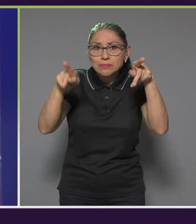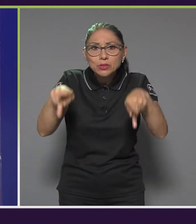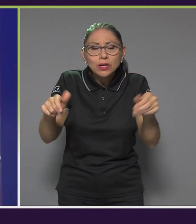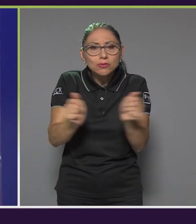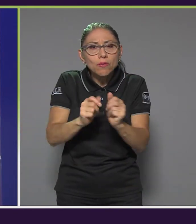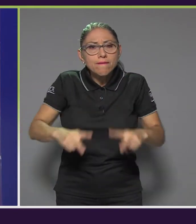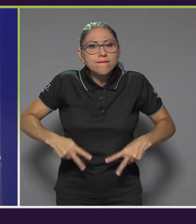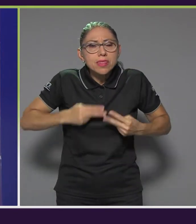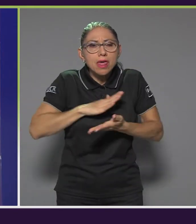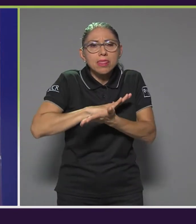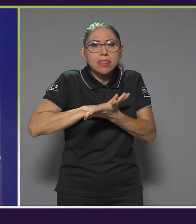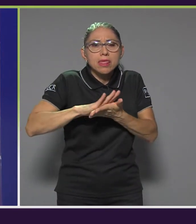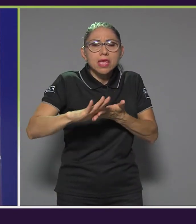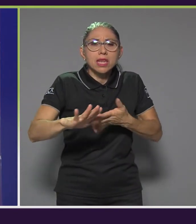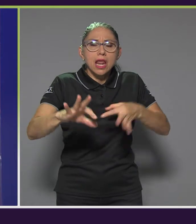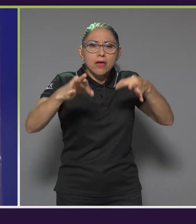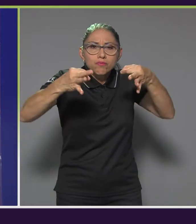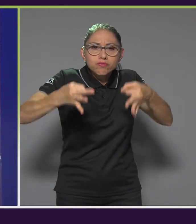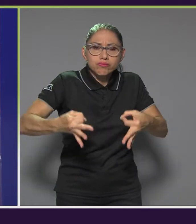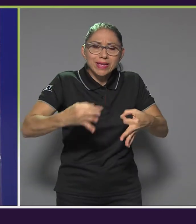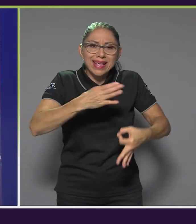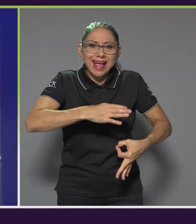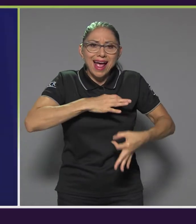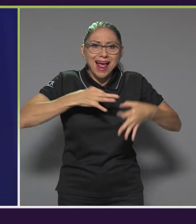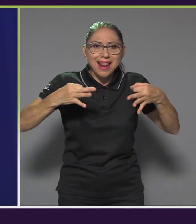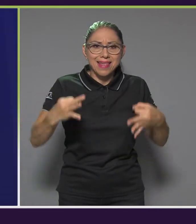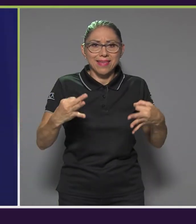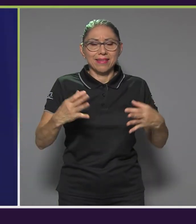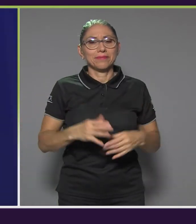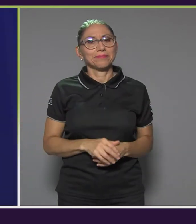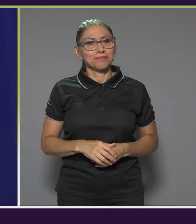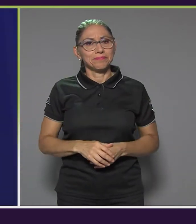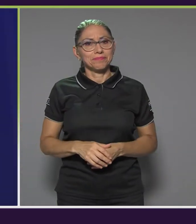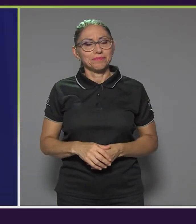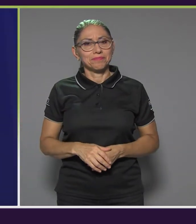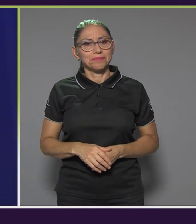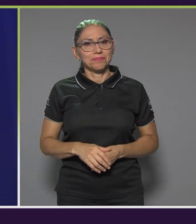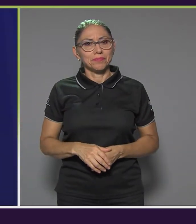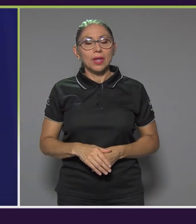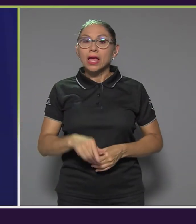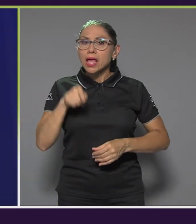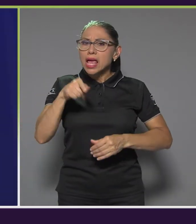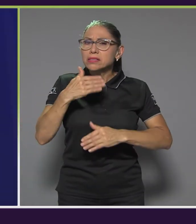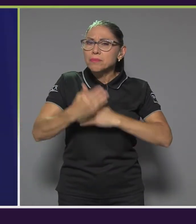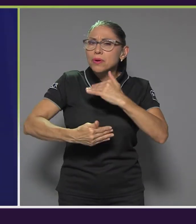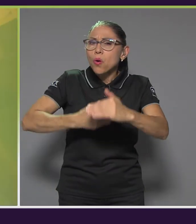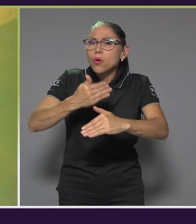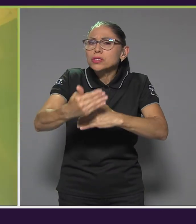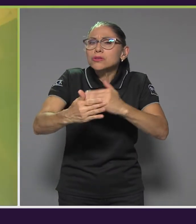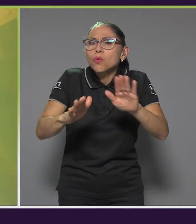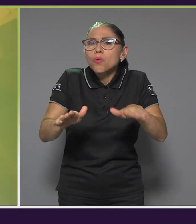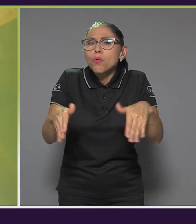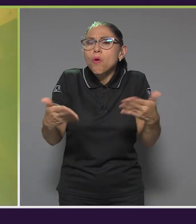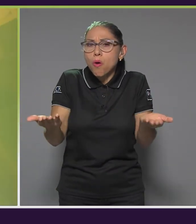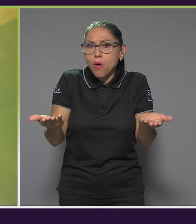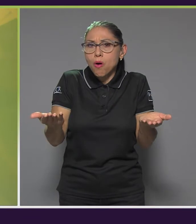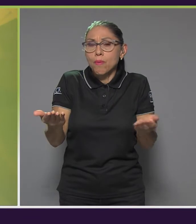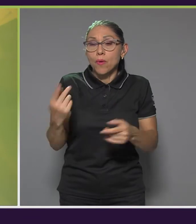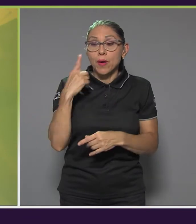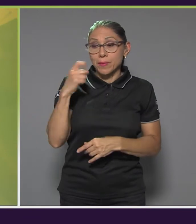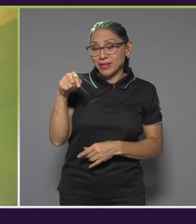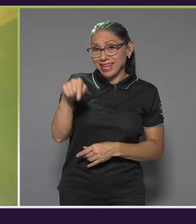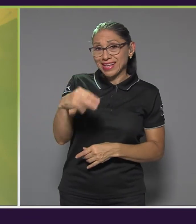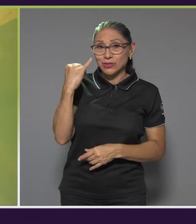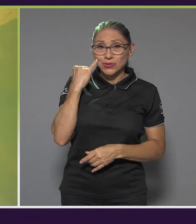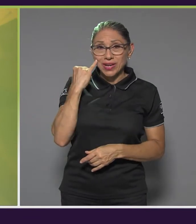decente y de calidad? Eso también. Y cómo ha sido ese proceso, porque al ser una iniciativa